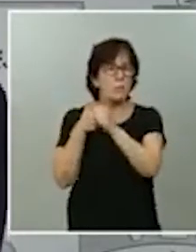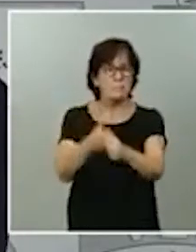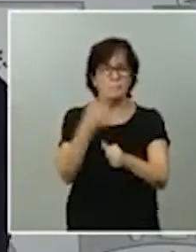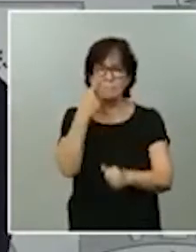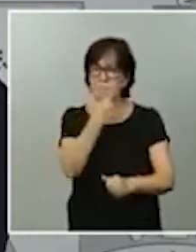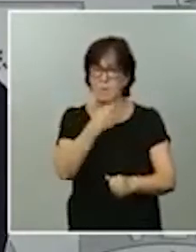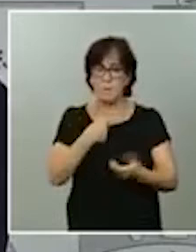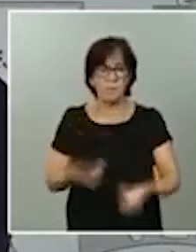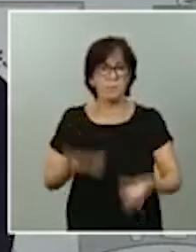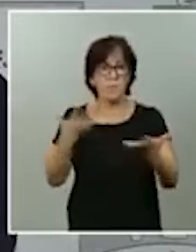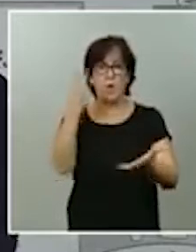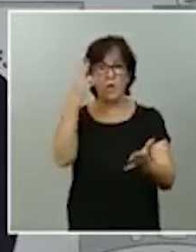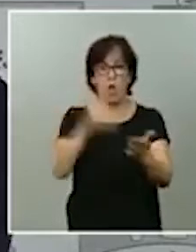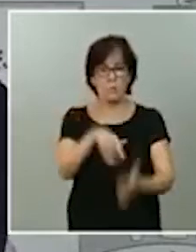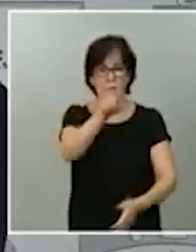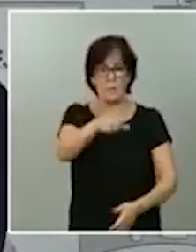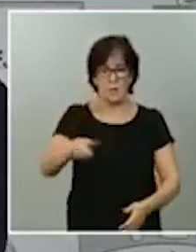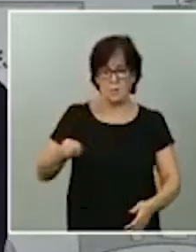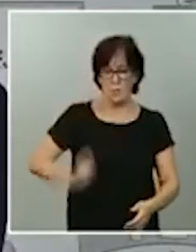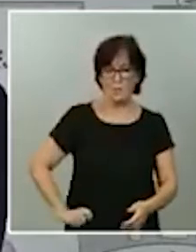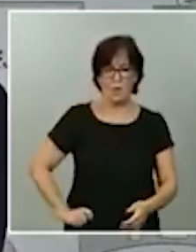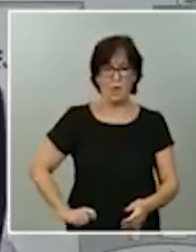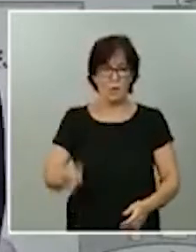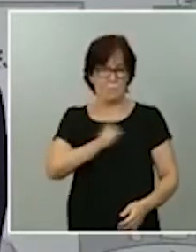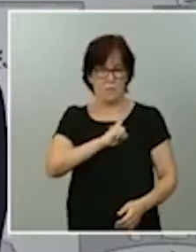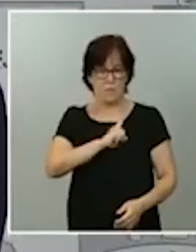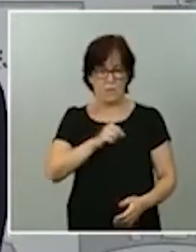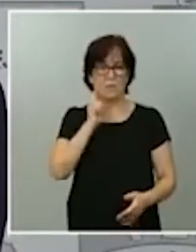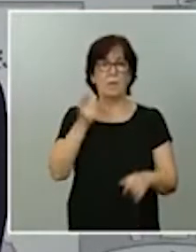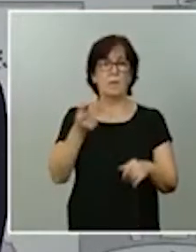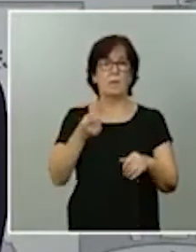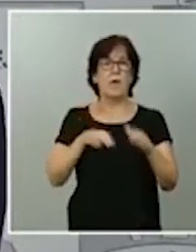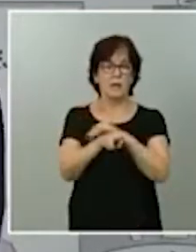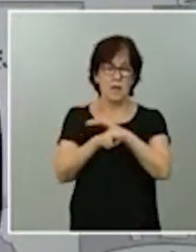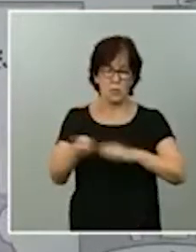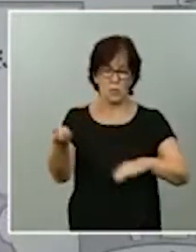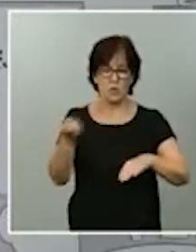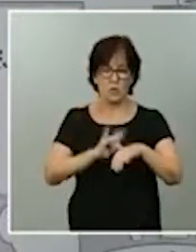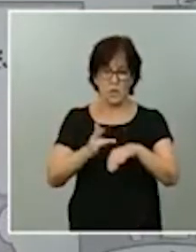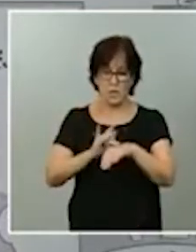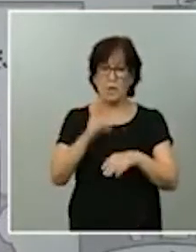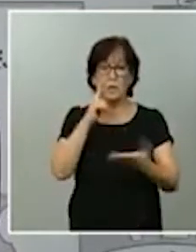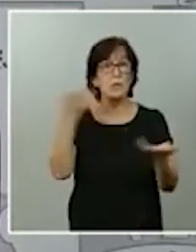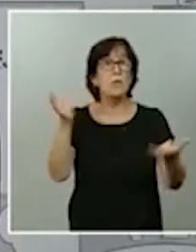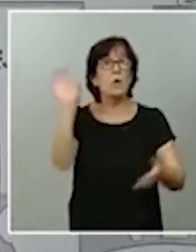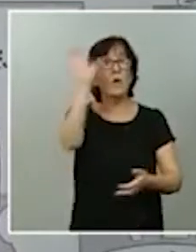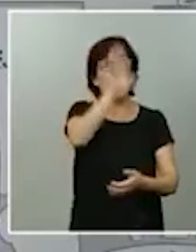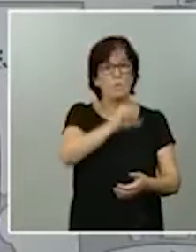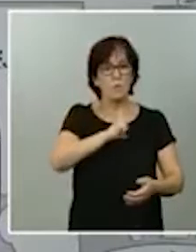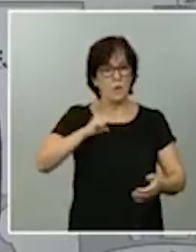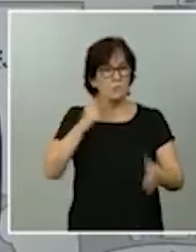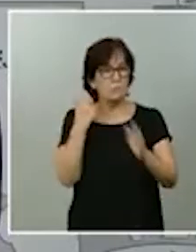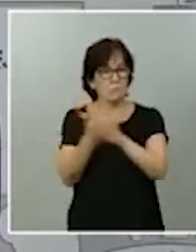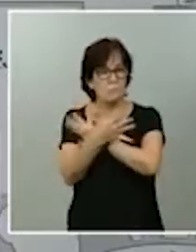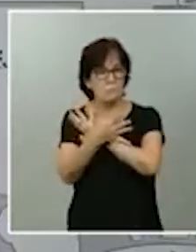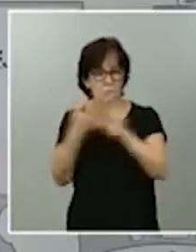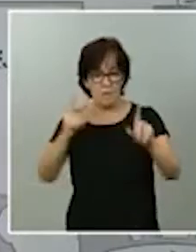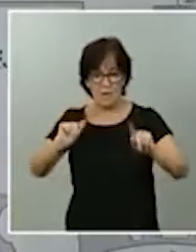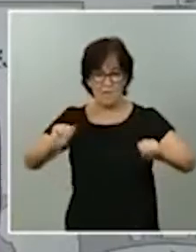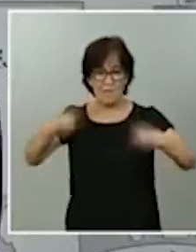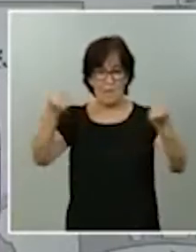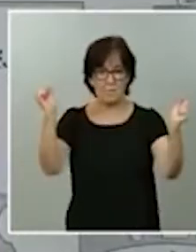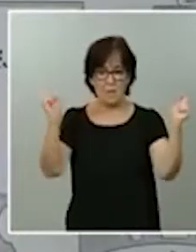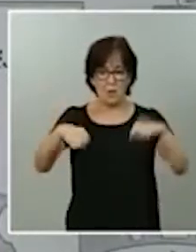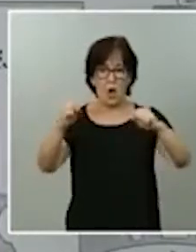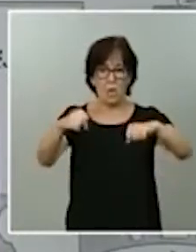profesionales de nuestras Fuerzas Armadas. Medios digitales. Exhortamos a las comunidades autónomas a que aceleren la firma de esos convenios para que lleguemos